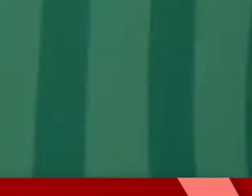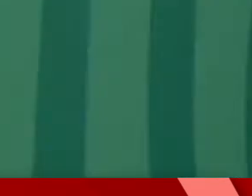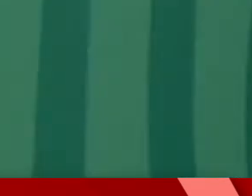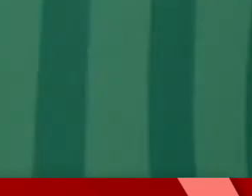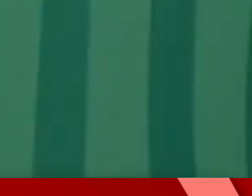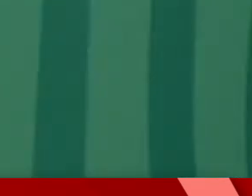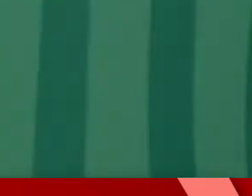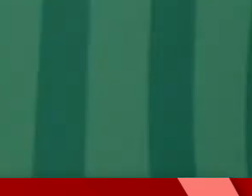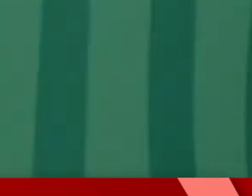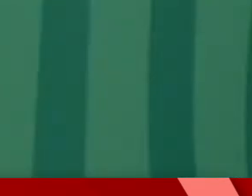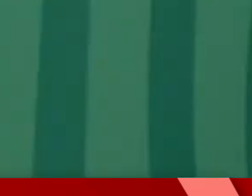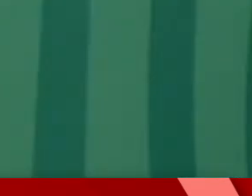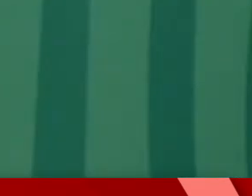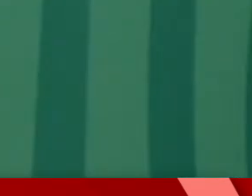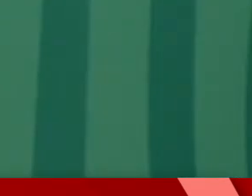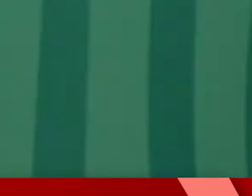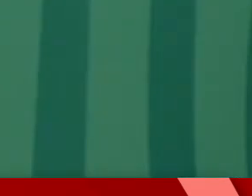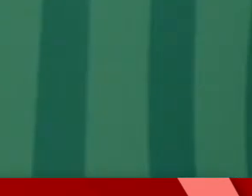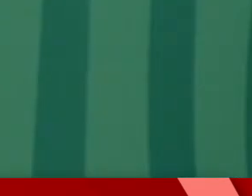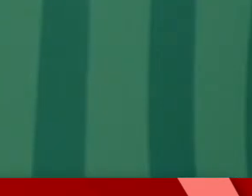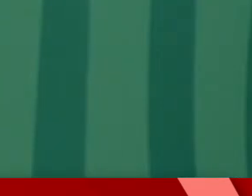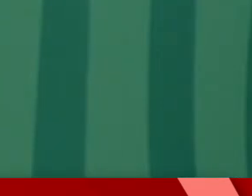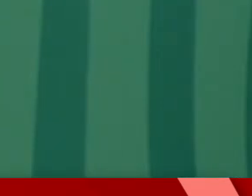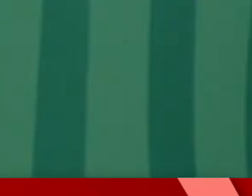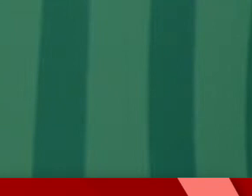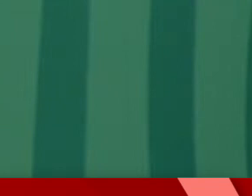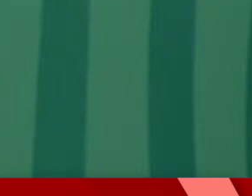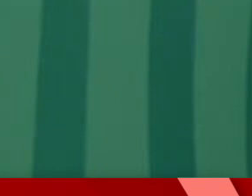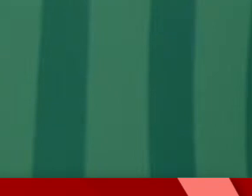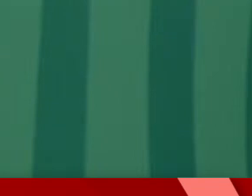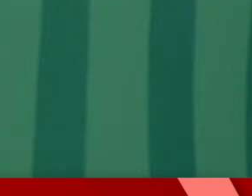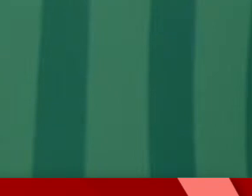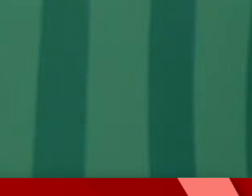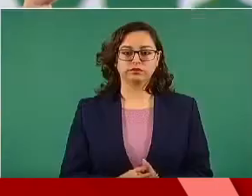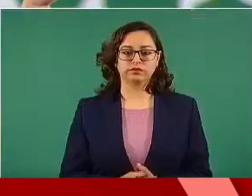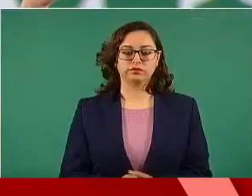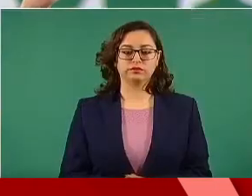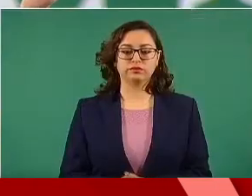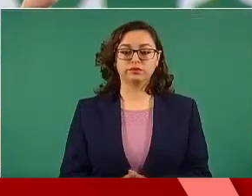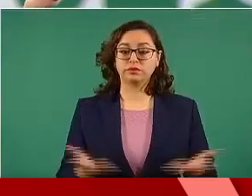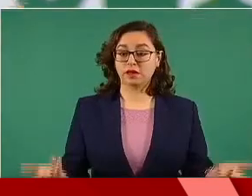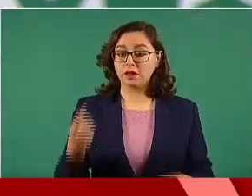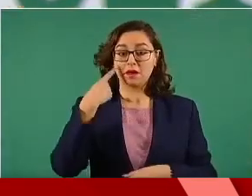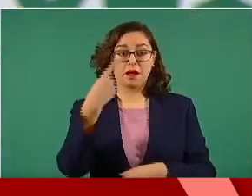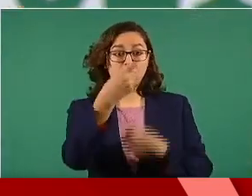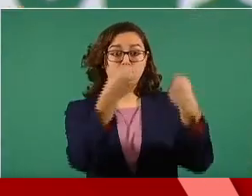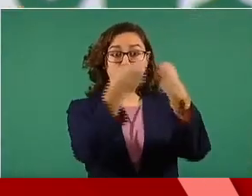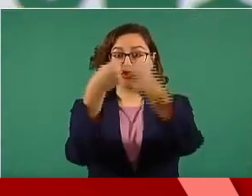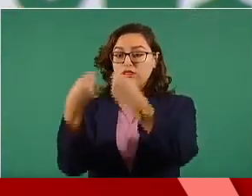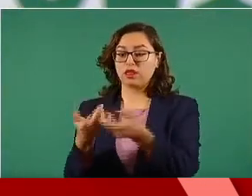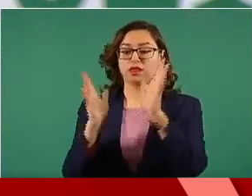Entonces, ya la tenemos. Inclusive, en algunas ciudades estamos por encima del promedio que ellos tienen. Entonces,